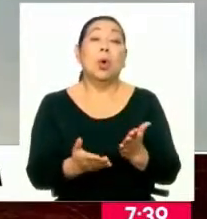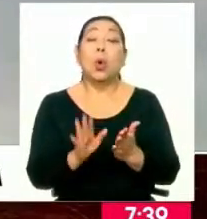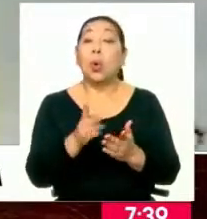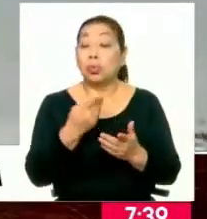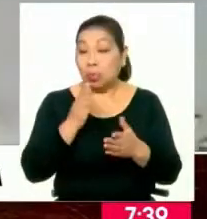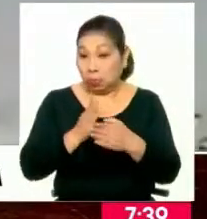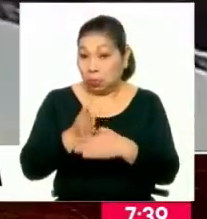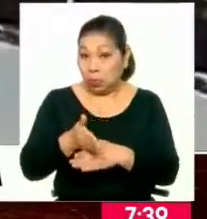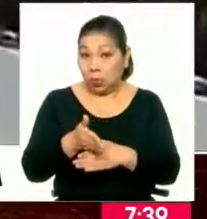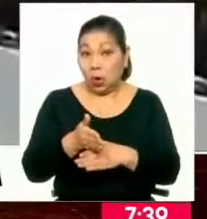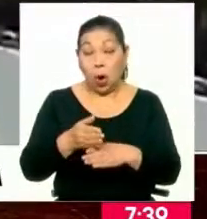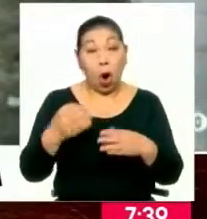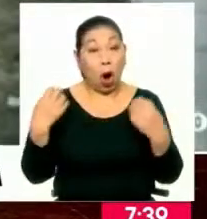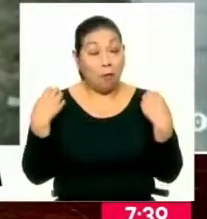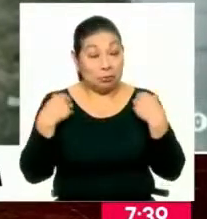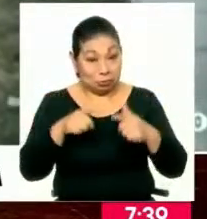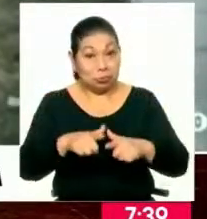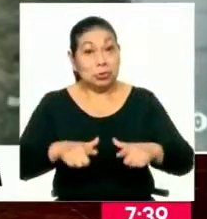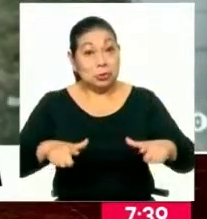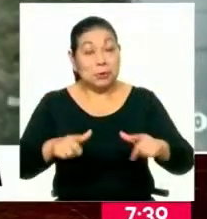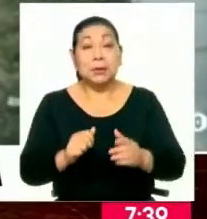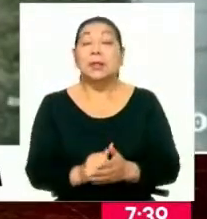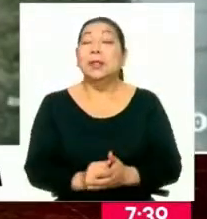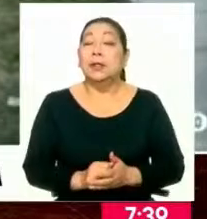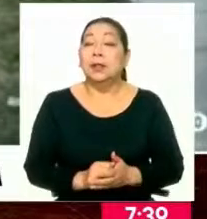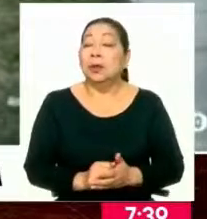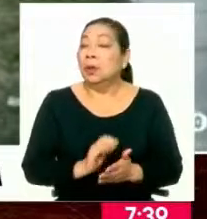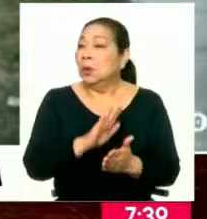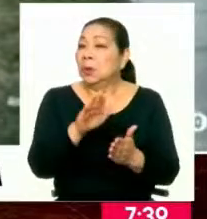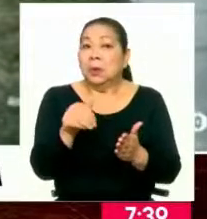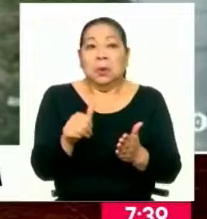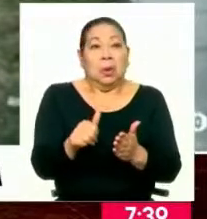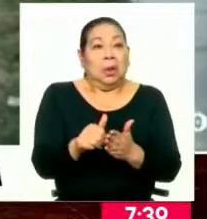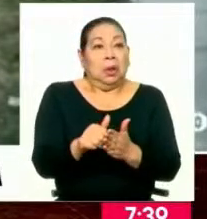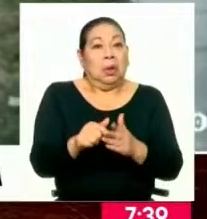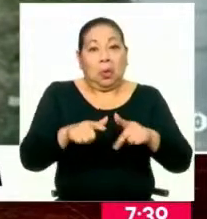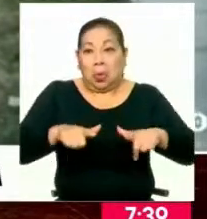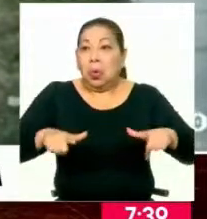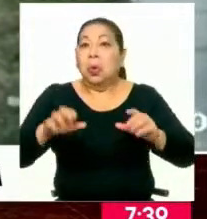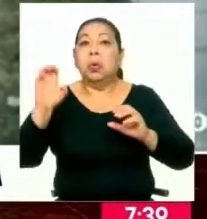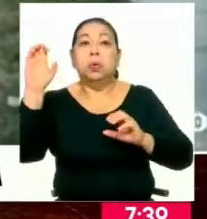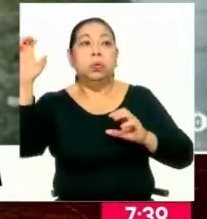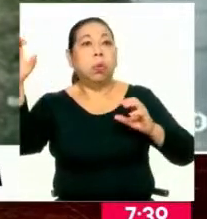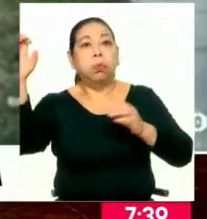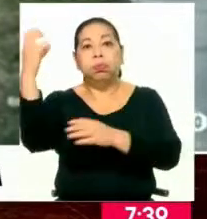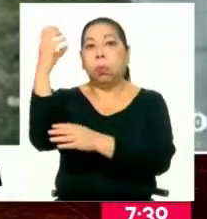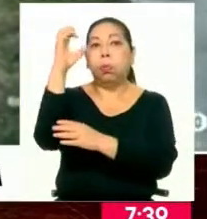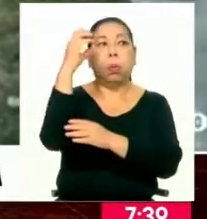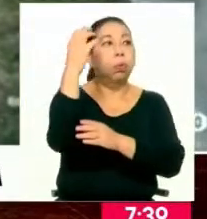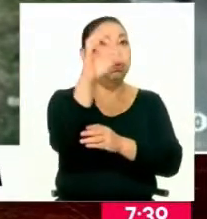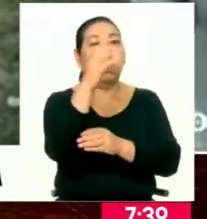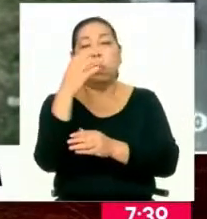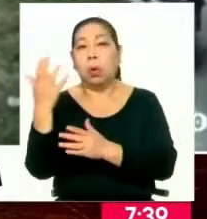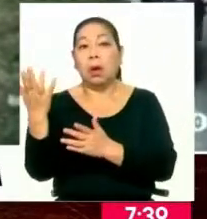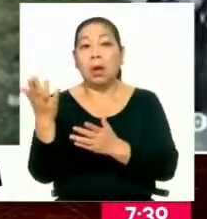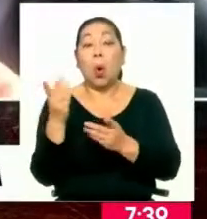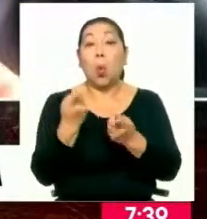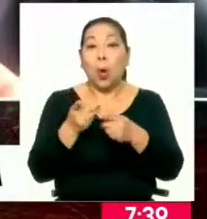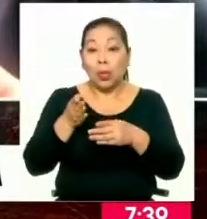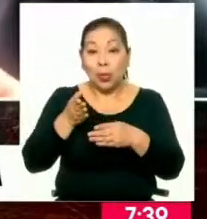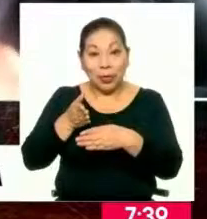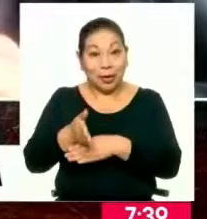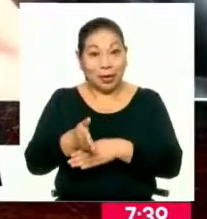si usted ingresa a la unidad de flagrancia, todas las áreas cuentan con cámaras. Desde que